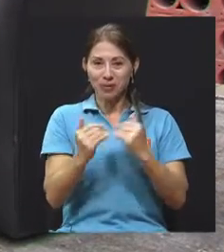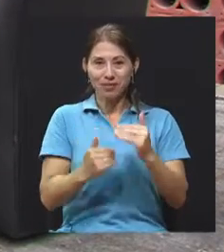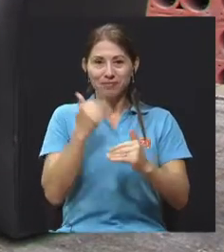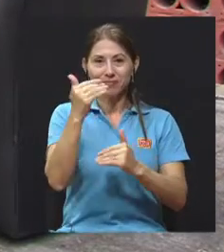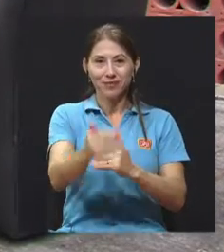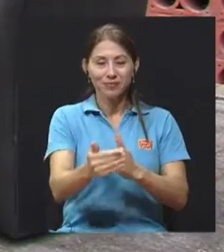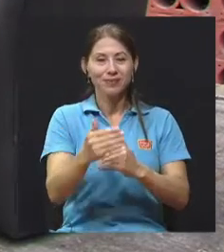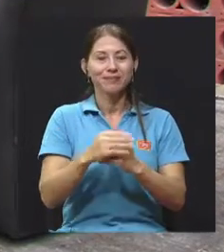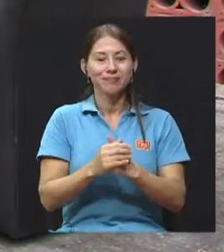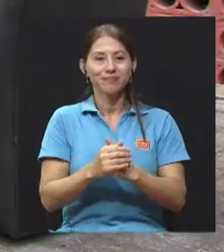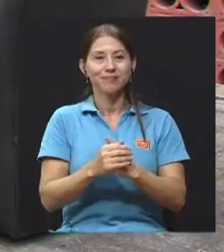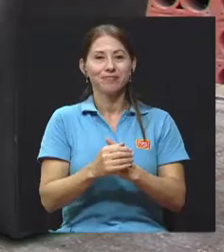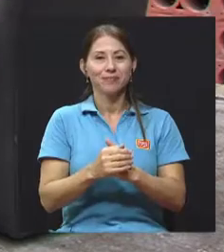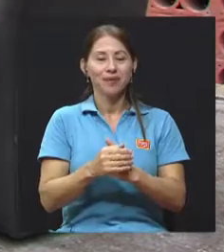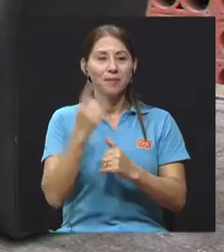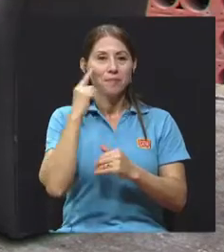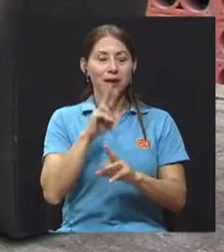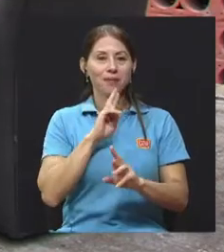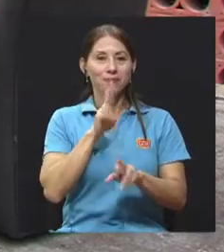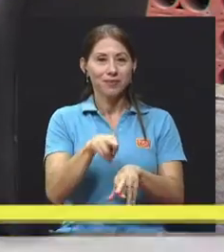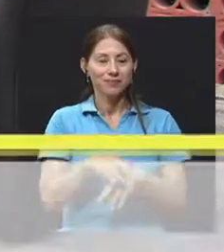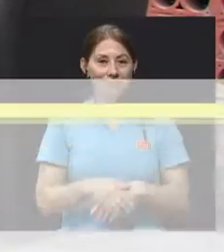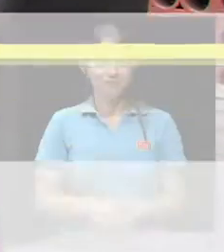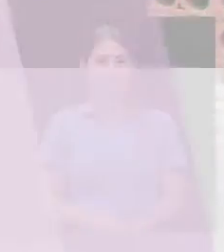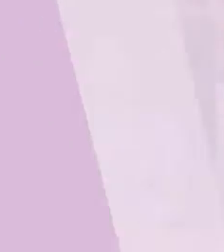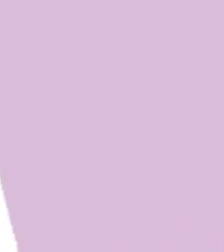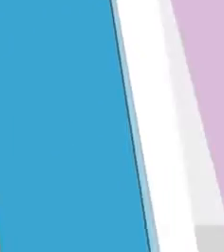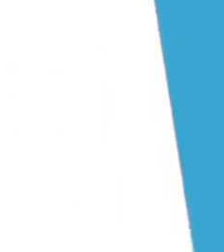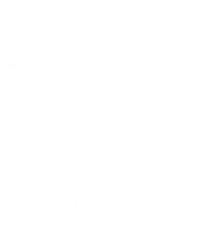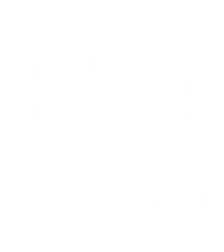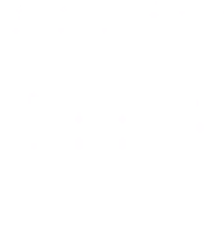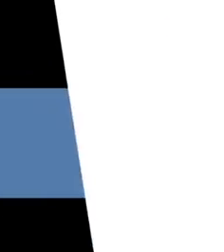siguiente bloque hacer la pregunta, ¿verdad?